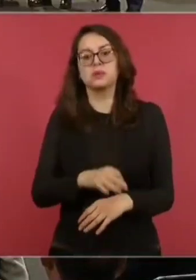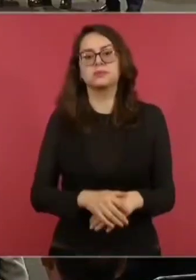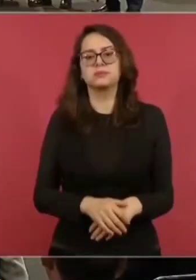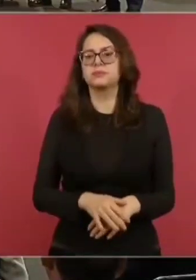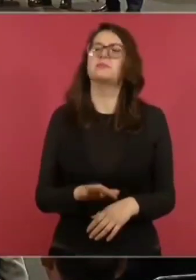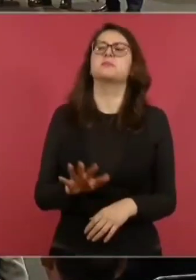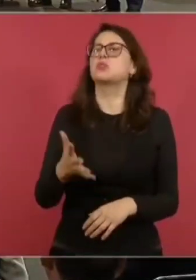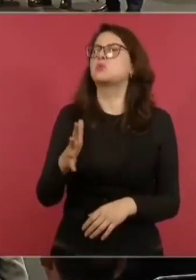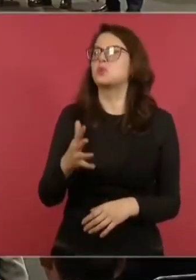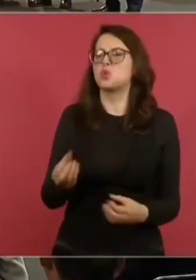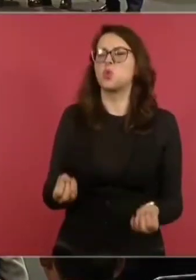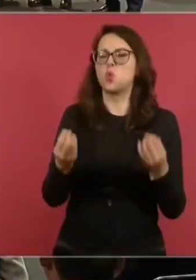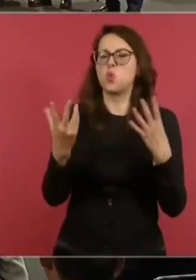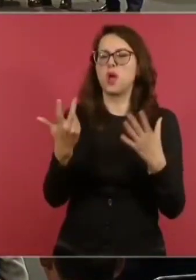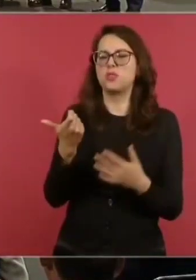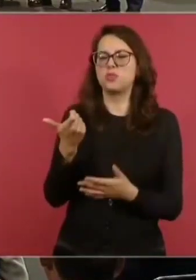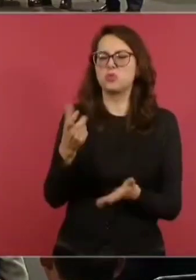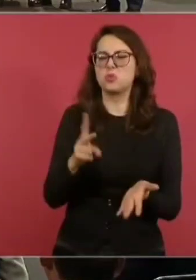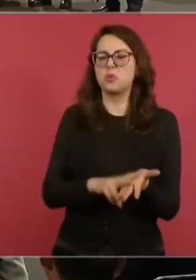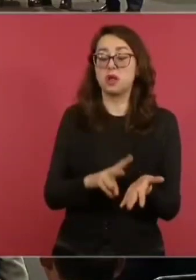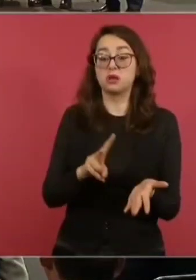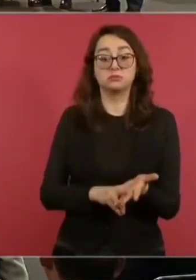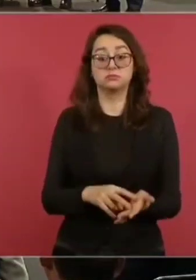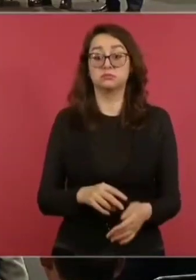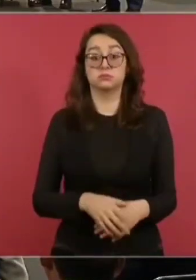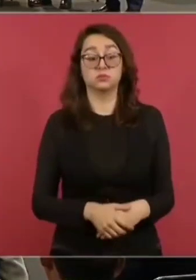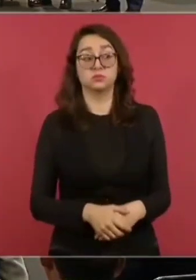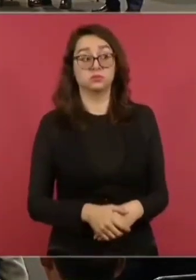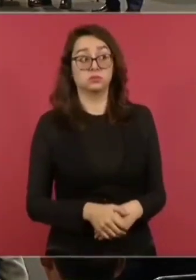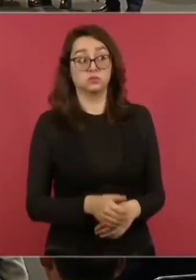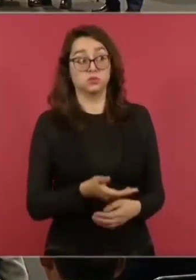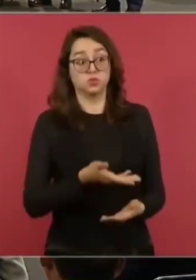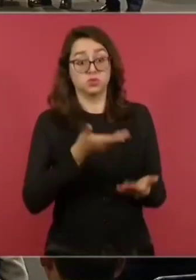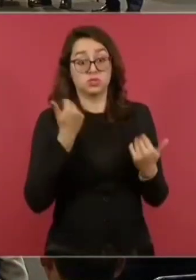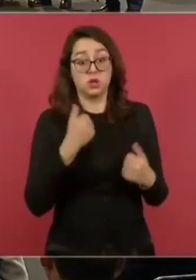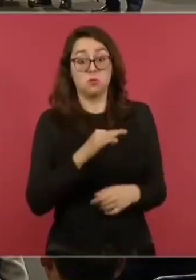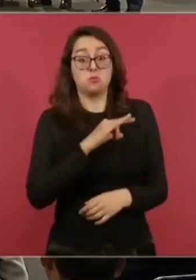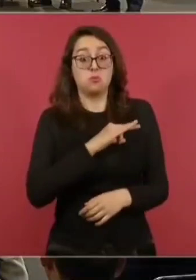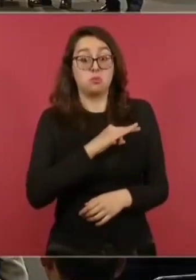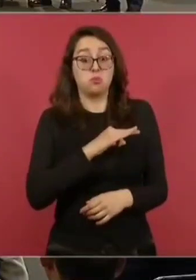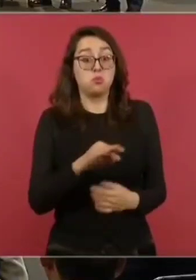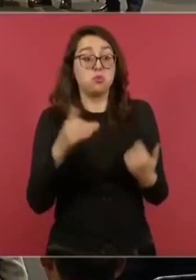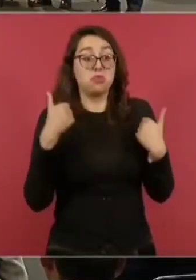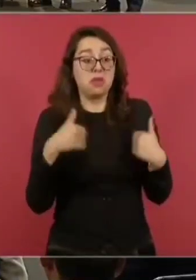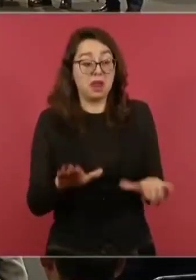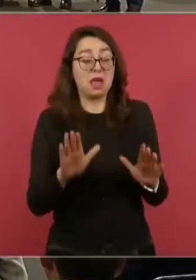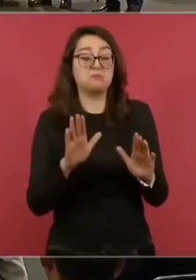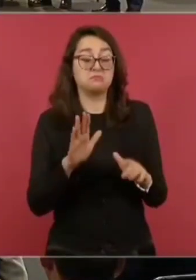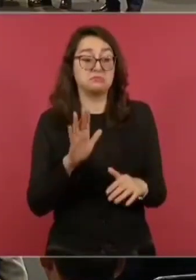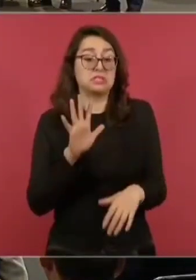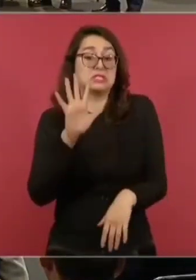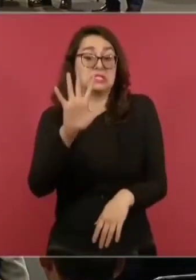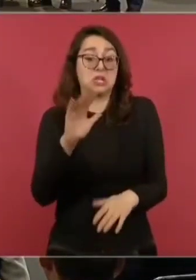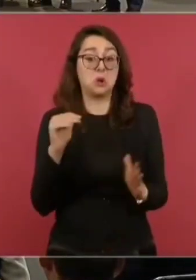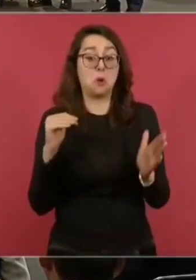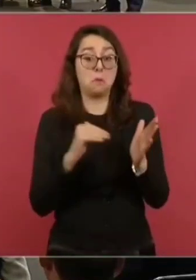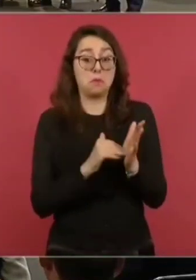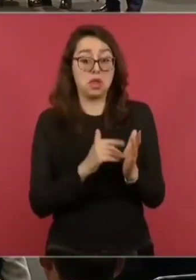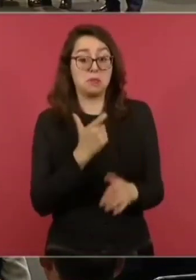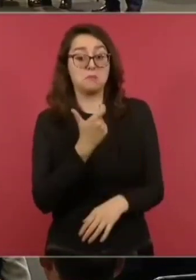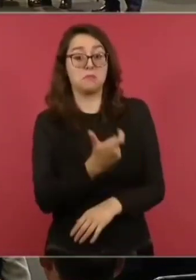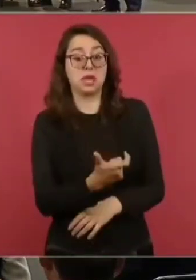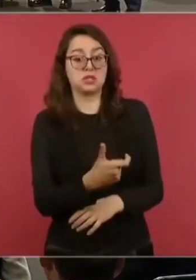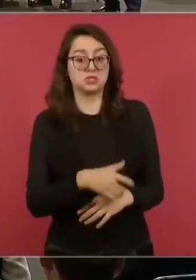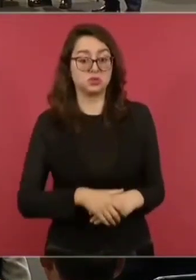vacuna? Pues todavía no tenemos un estimado, pero puede llegar hasta cinco mil pesos. Hasta cinco mil pesos. No, no,